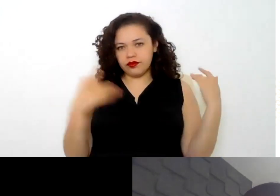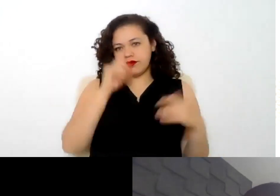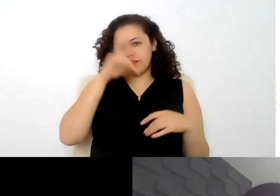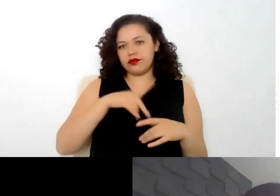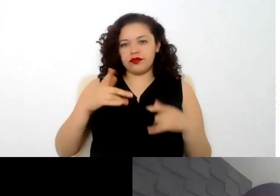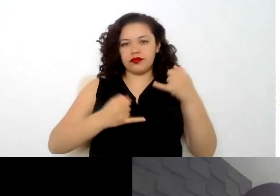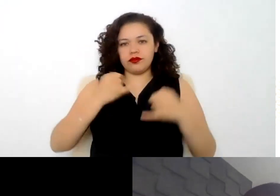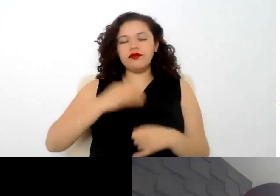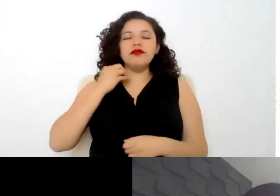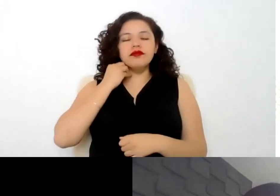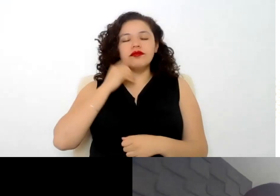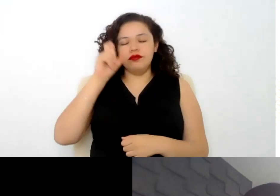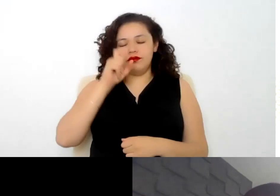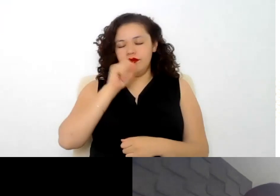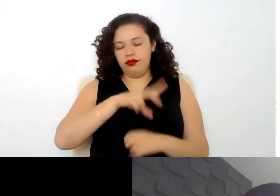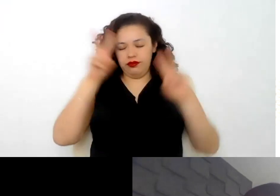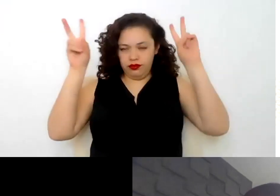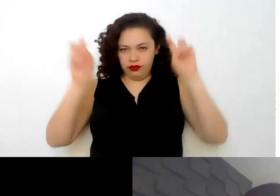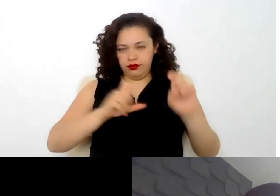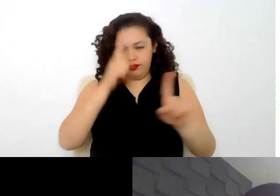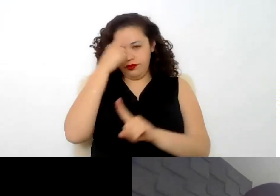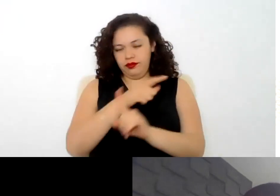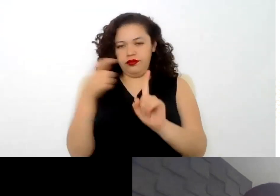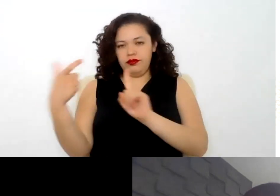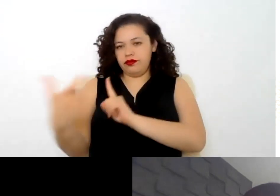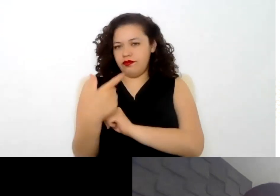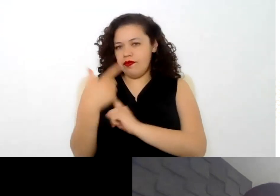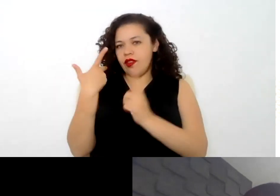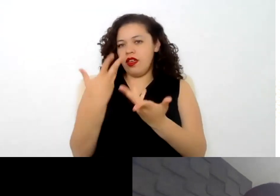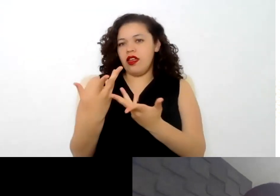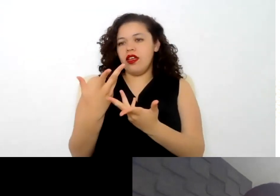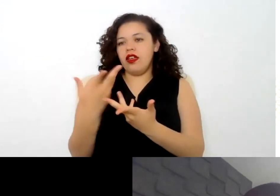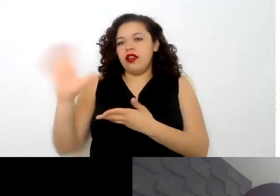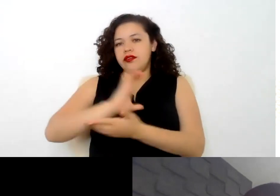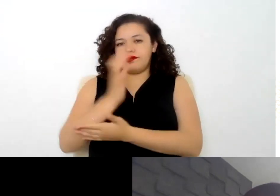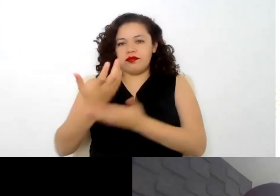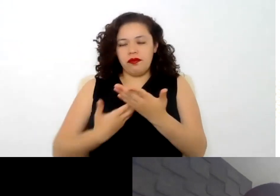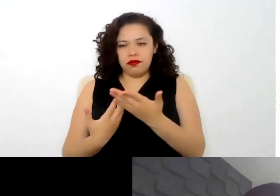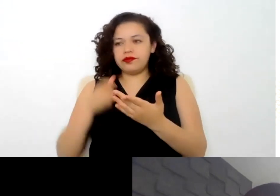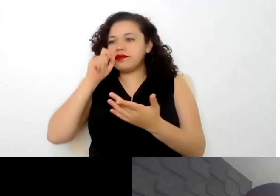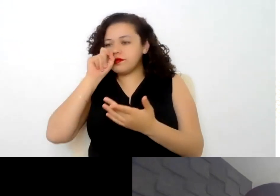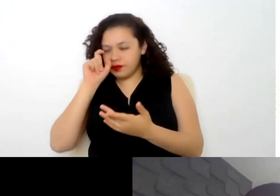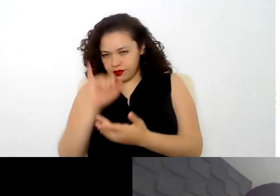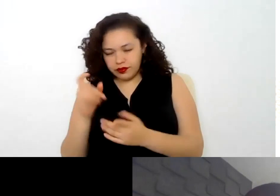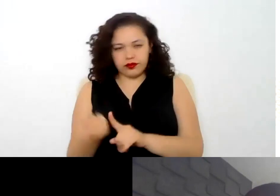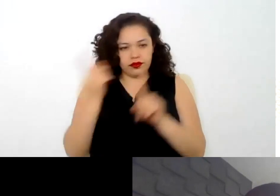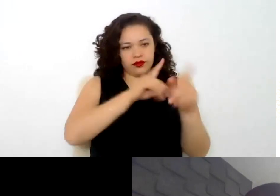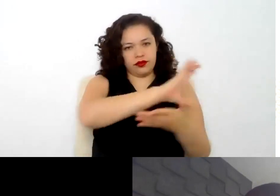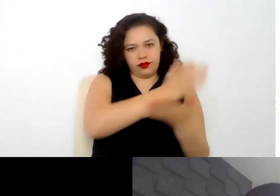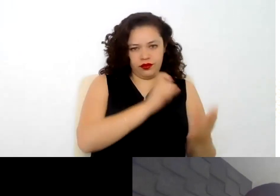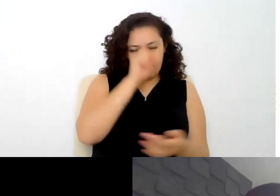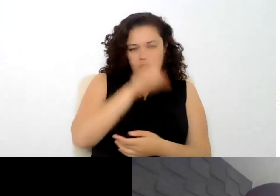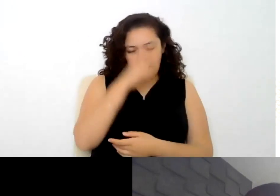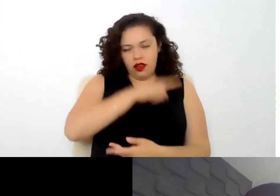también en todo lo concerniente en materia de amparo y subcontratación. El registro de prestadoras de servicios ante el registro especializado de